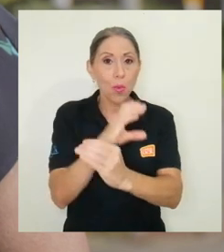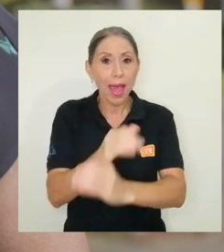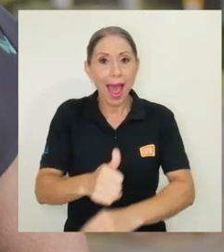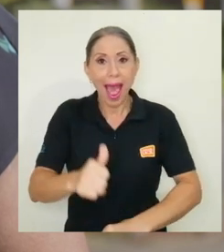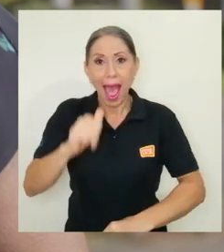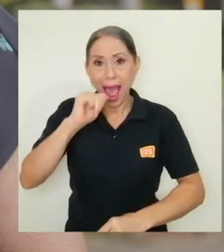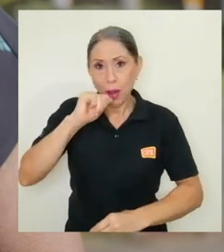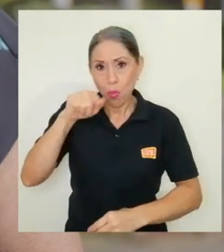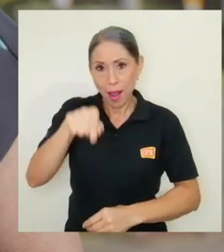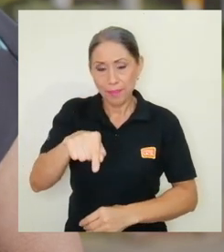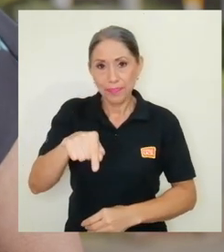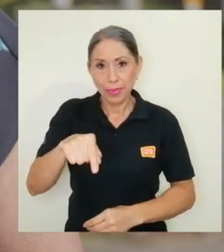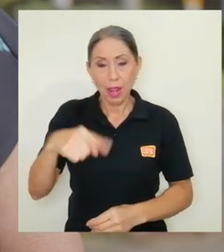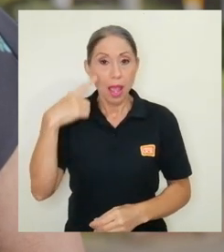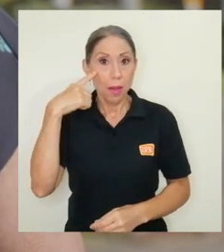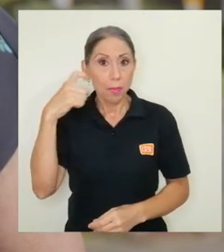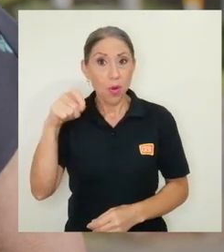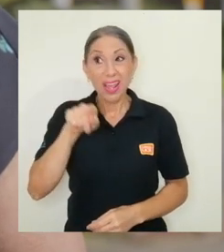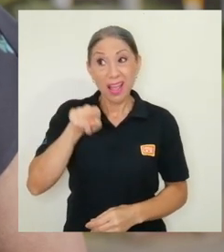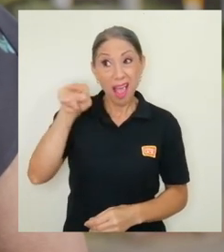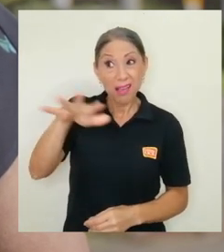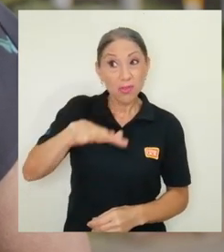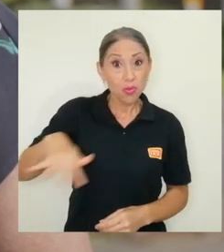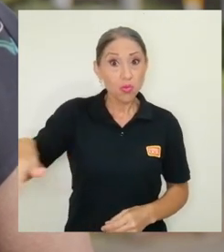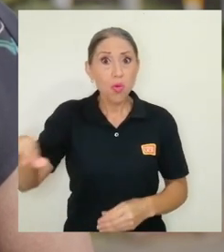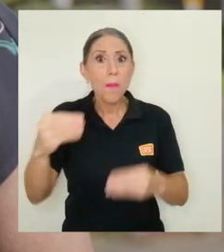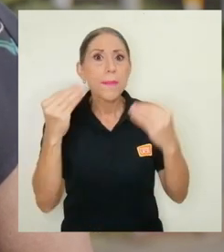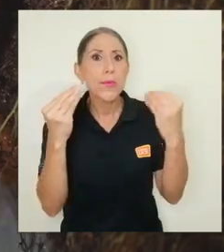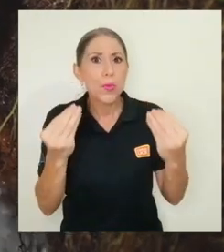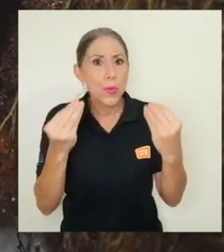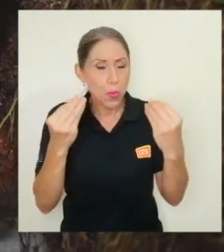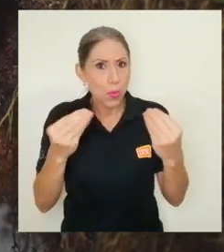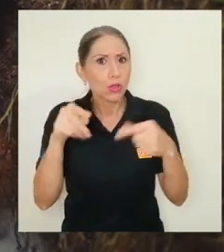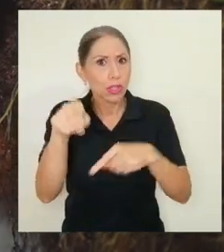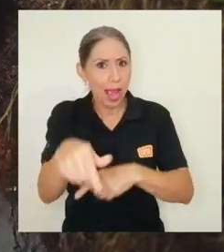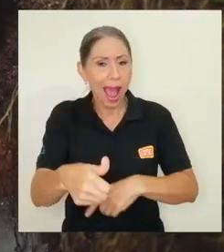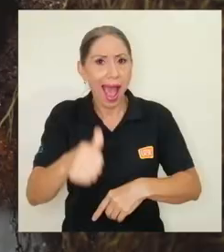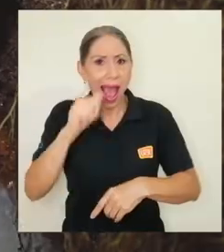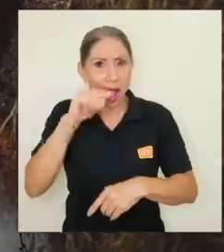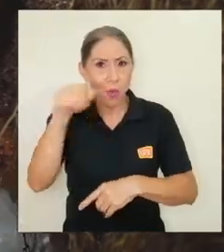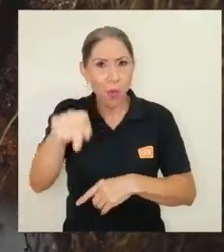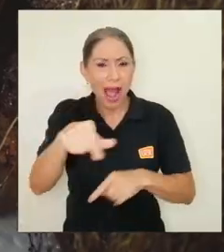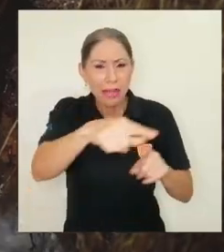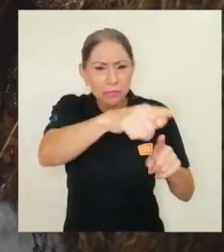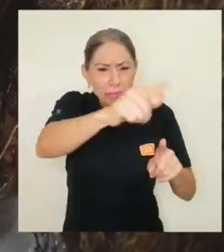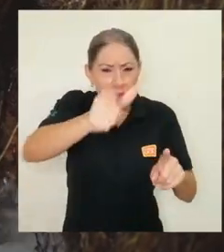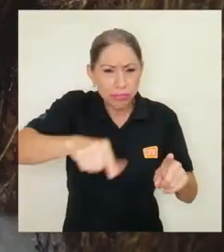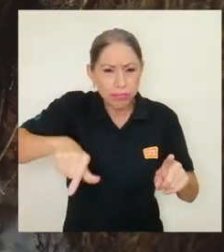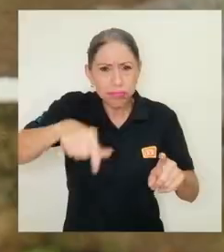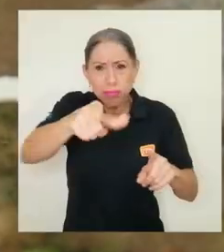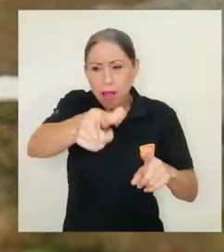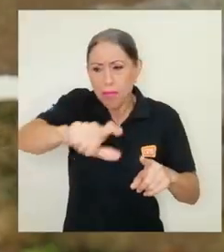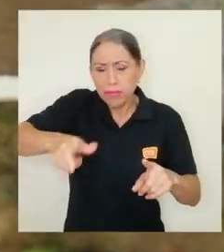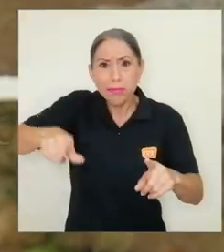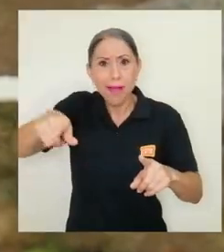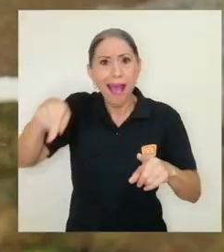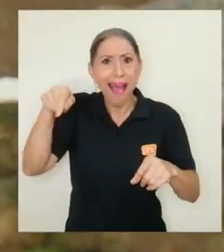porque más que por esos lados es mucha la cantidad de agua ahí están los nacientes de